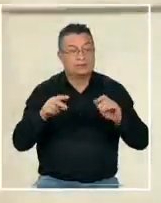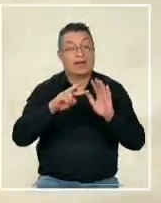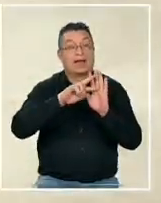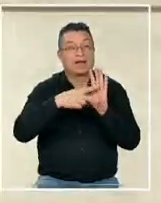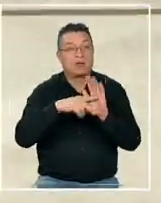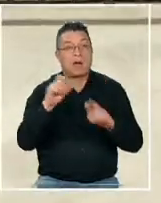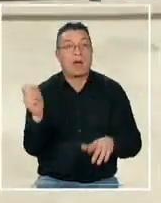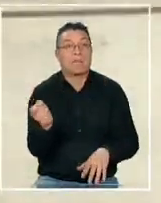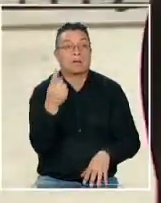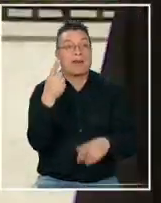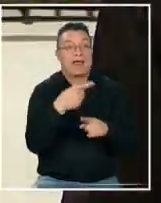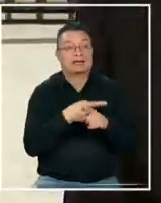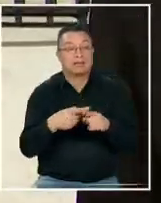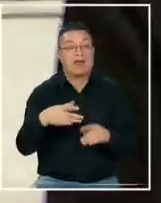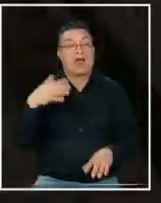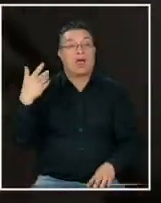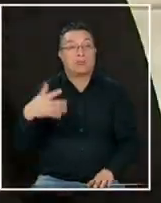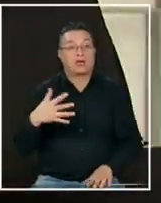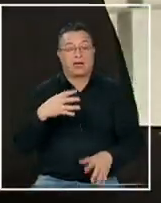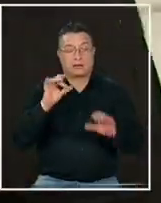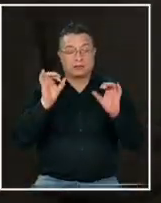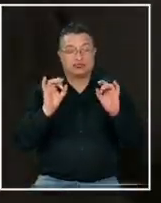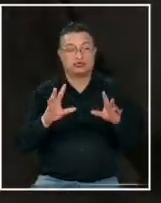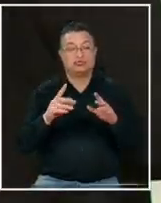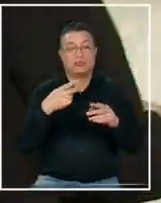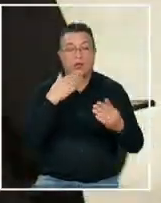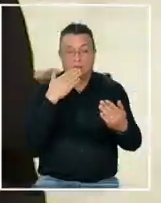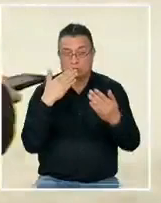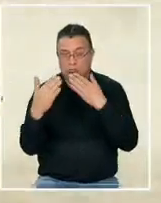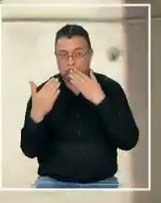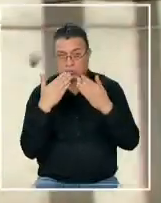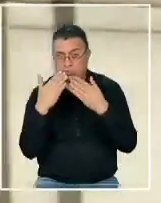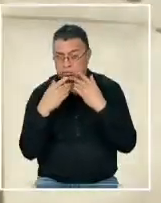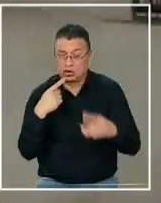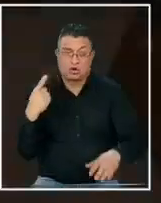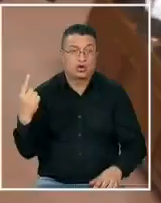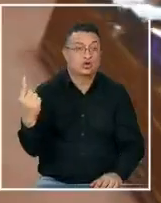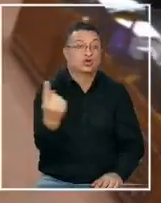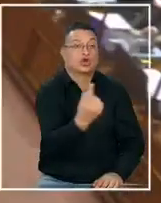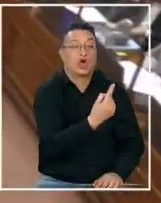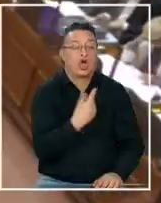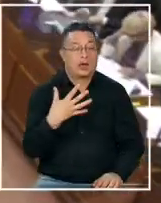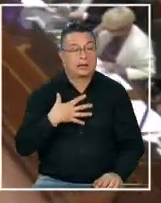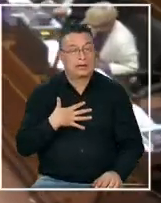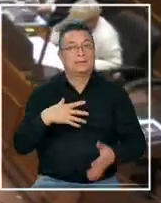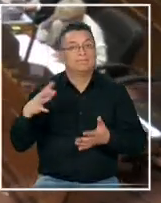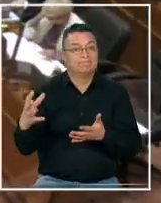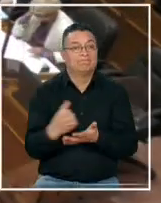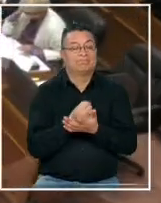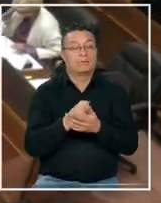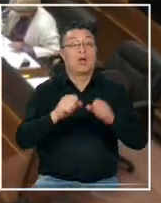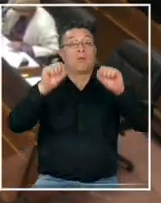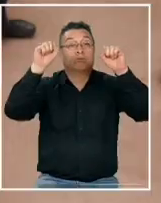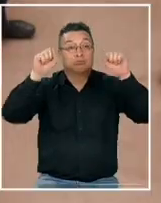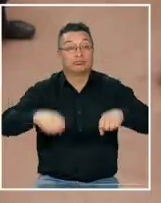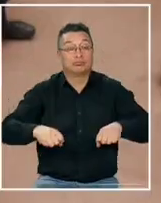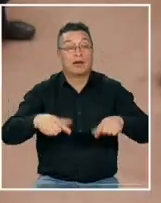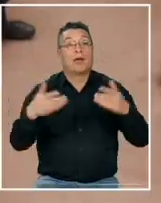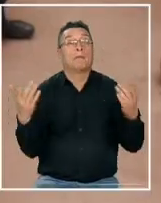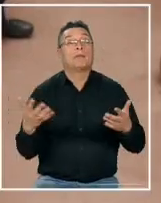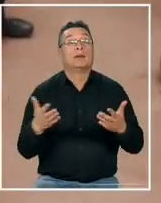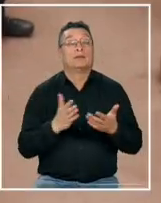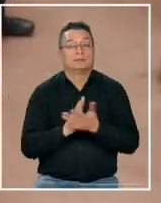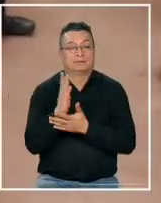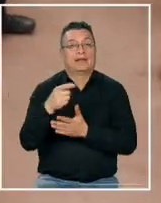atraviesa su primera semana clave marcada por el inicio de una ronda de diálogos transversales que buscan trazar el camino que permita aprobar esta vez